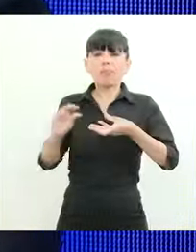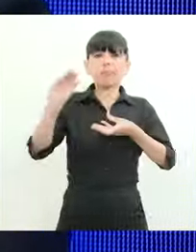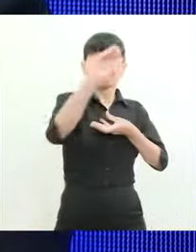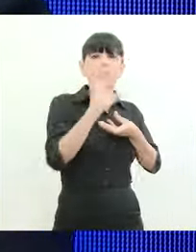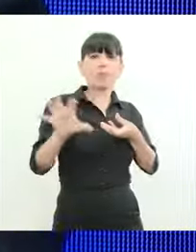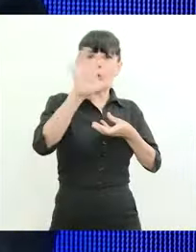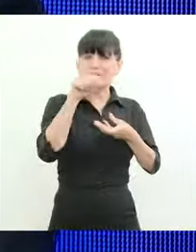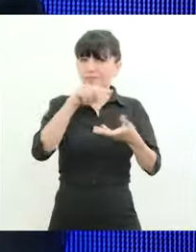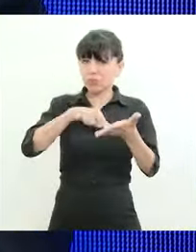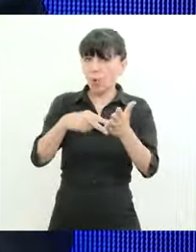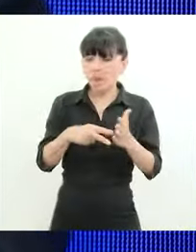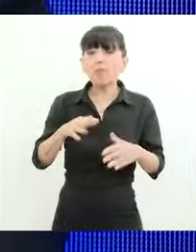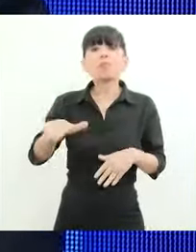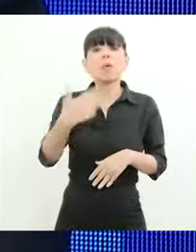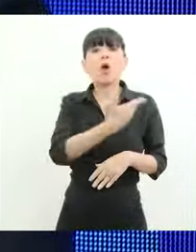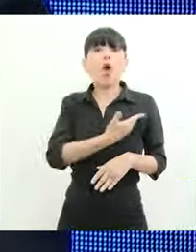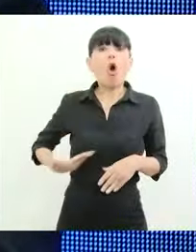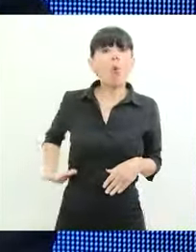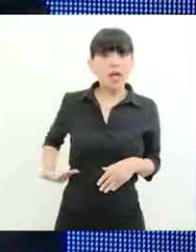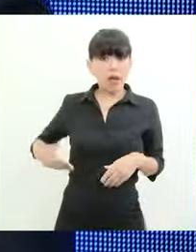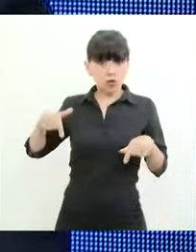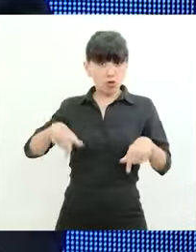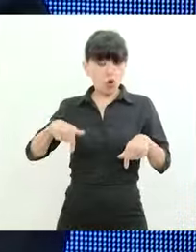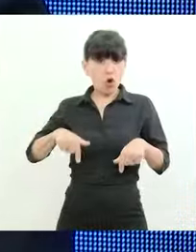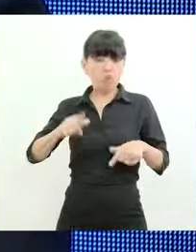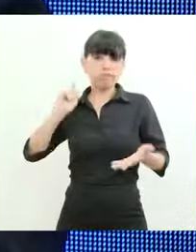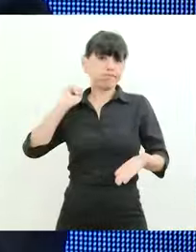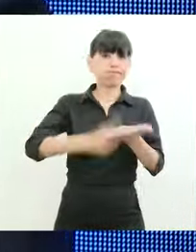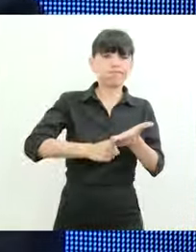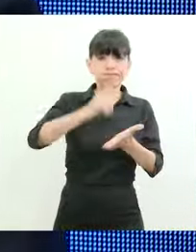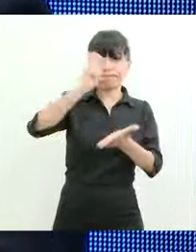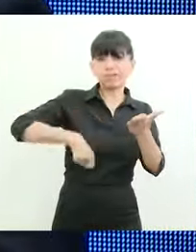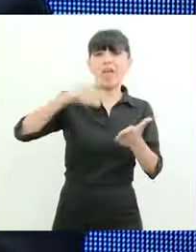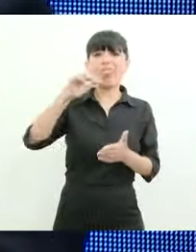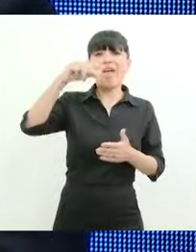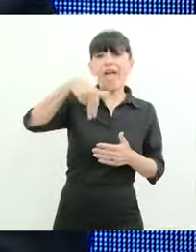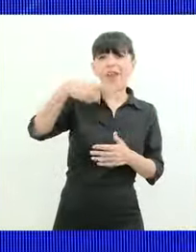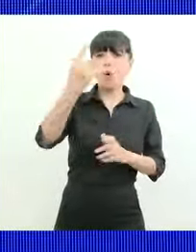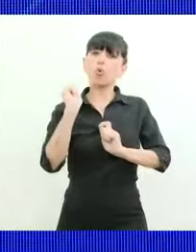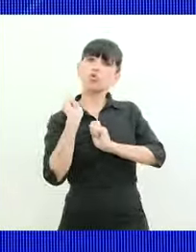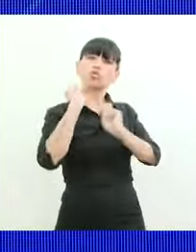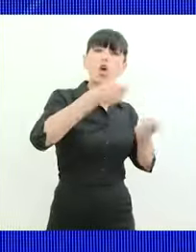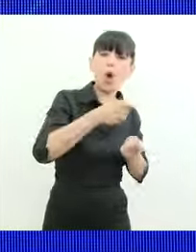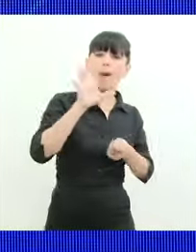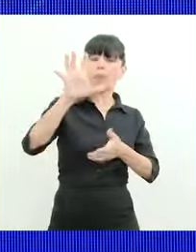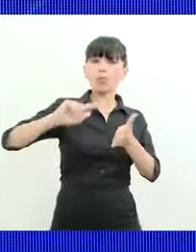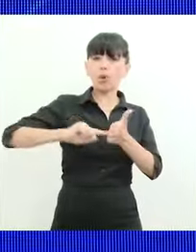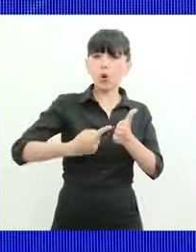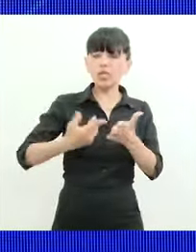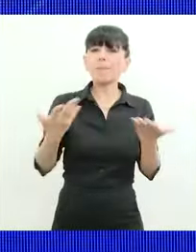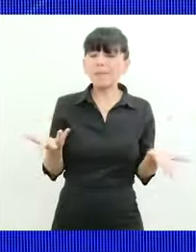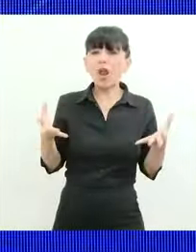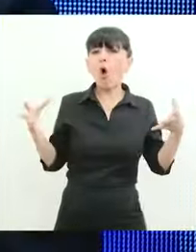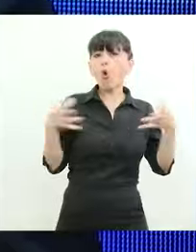que luego este gobierno por DNU se lo dio a la provincia de Buenos Aires pero la cuestión es que la liga de